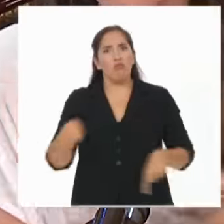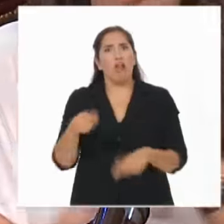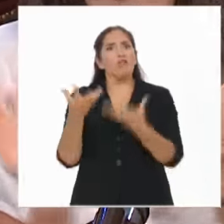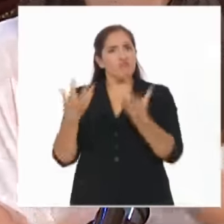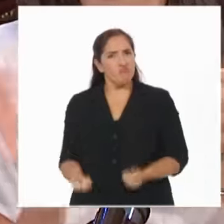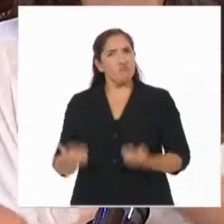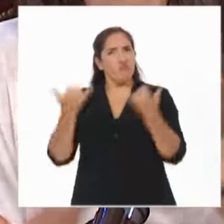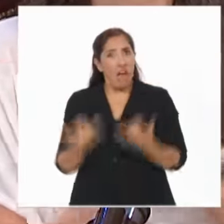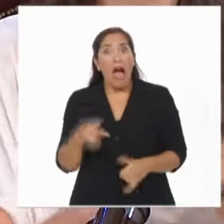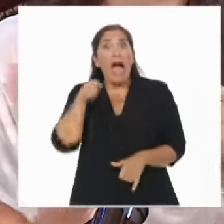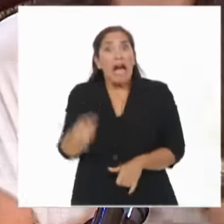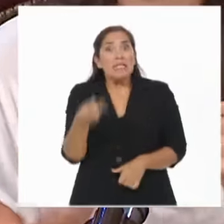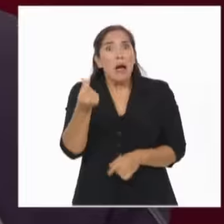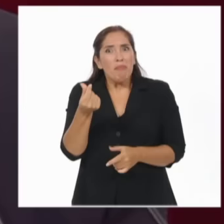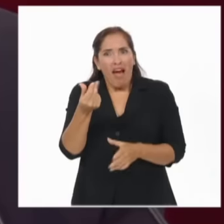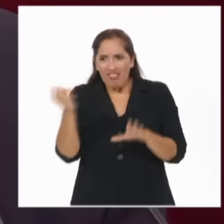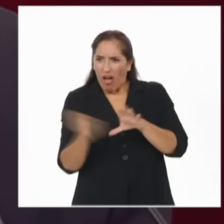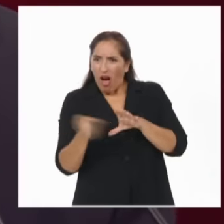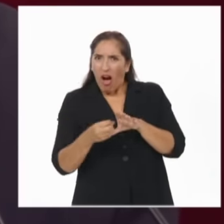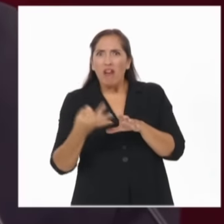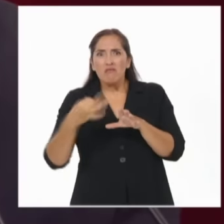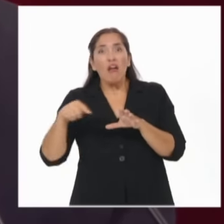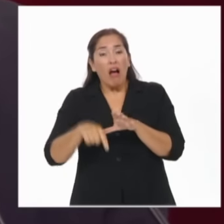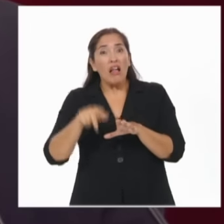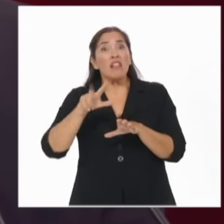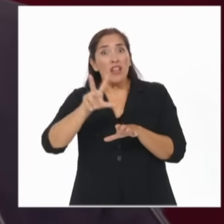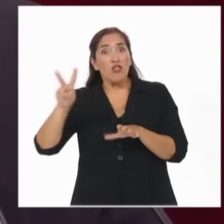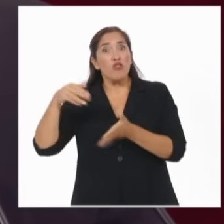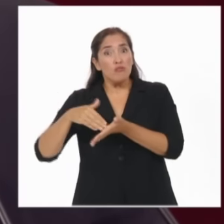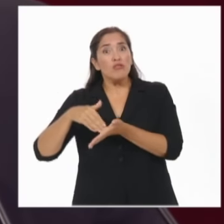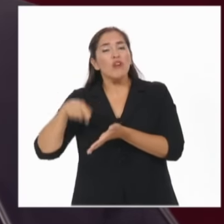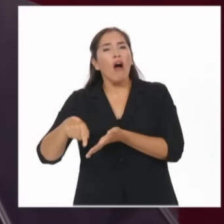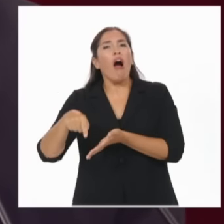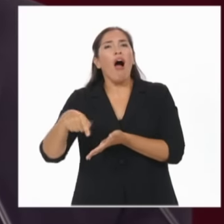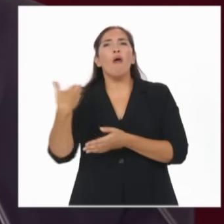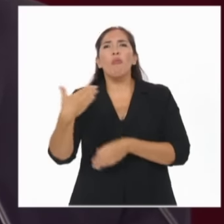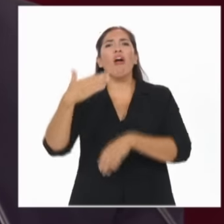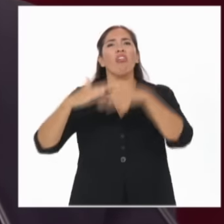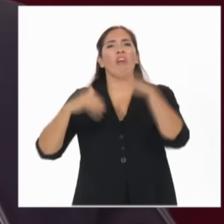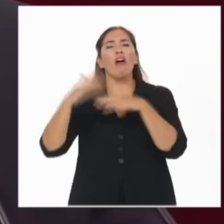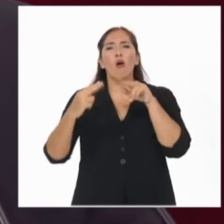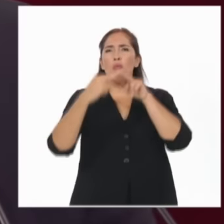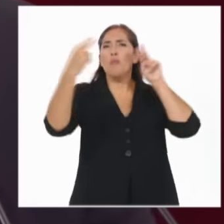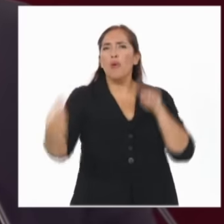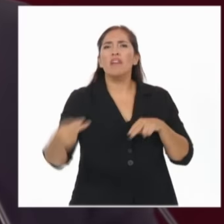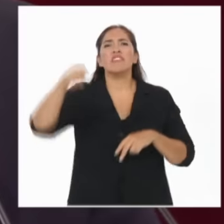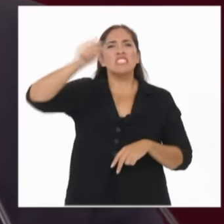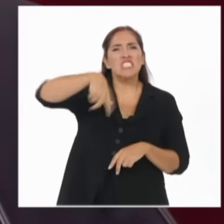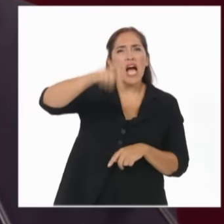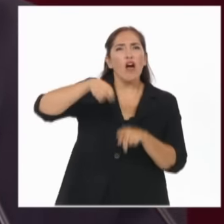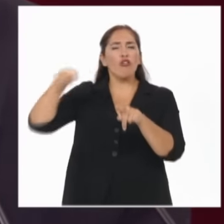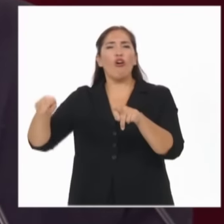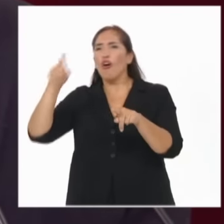Ese dinero alcanza para construir el puente Chaco-Corrientes que tanto esperamos